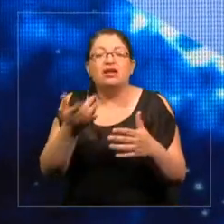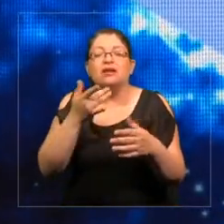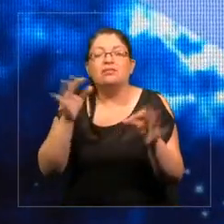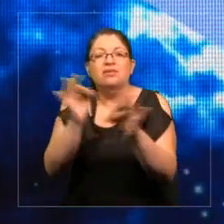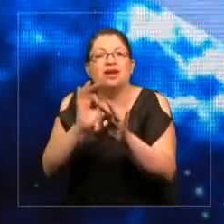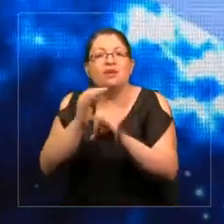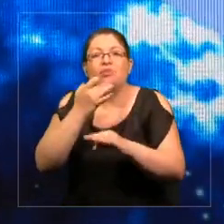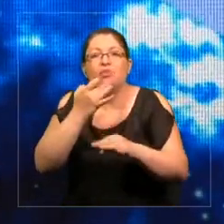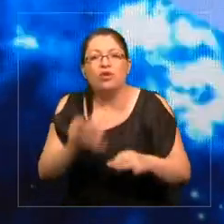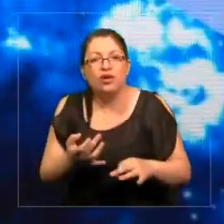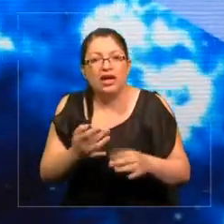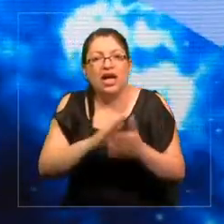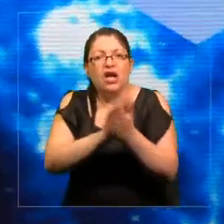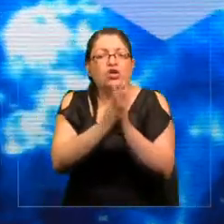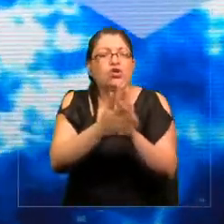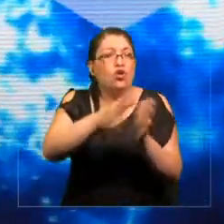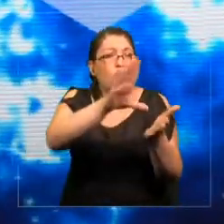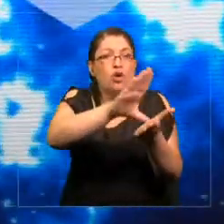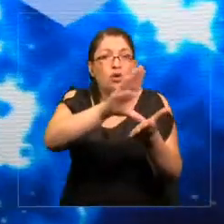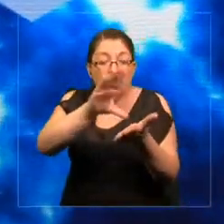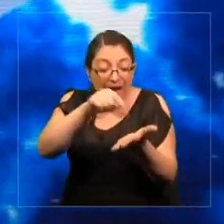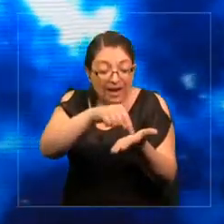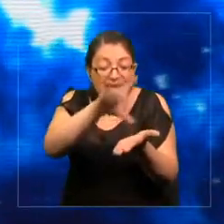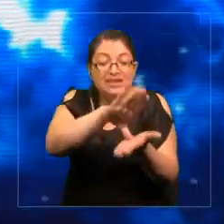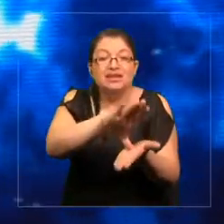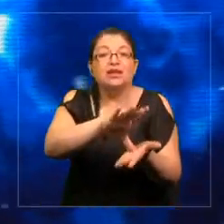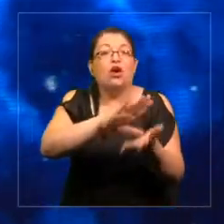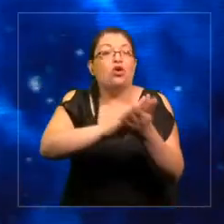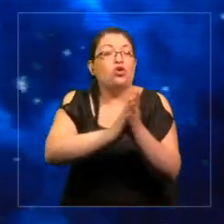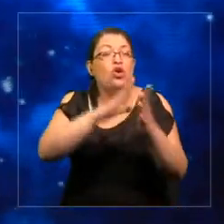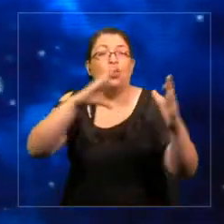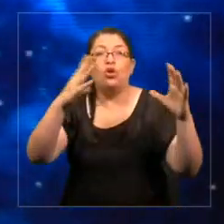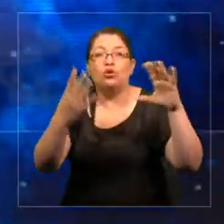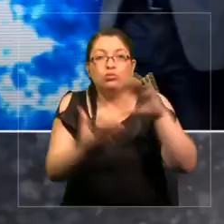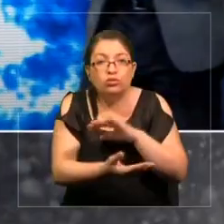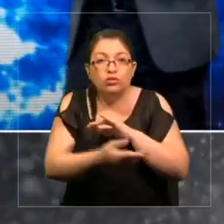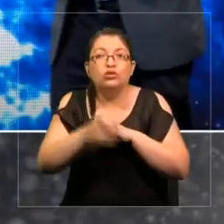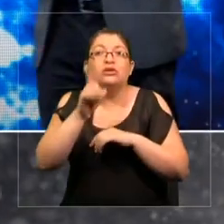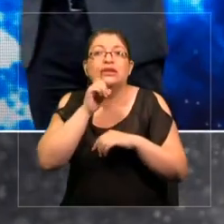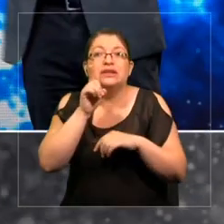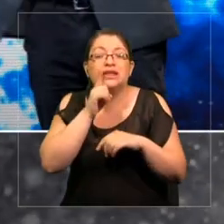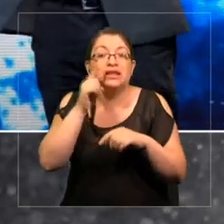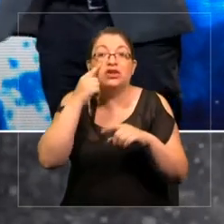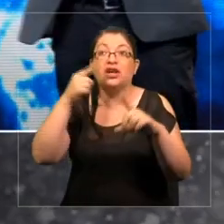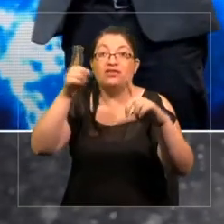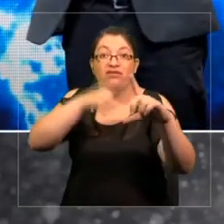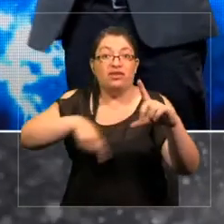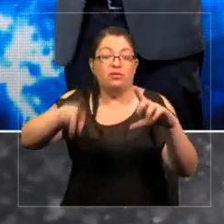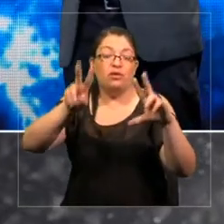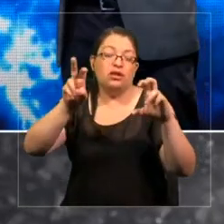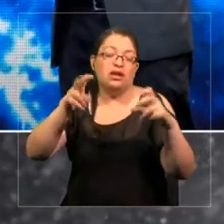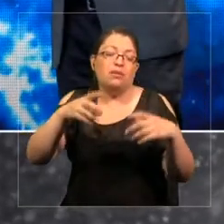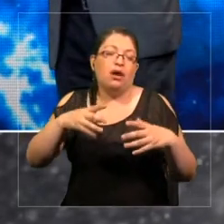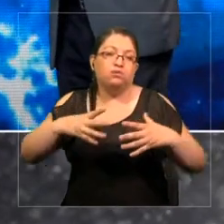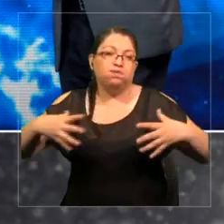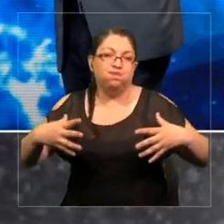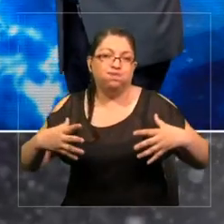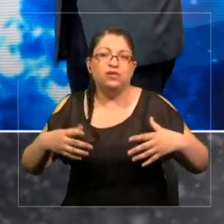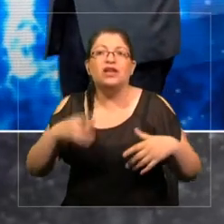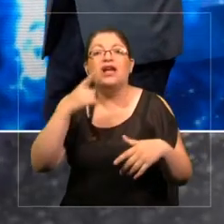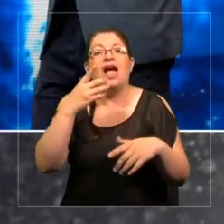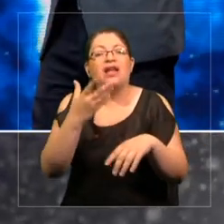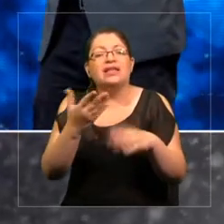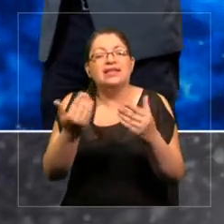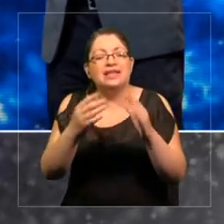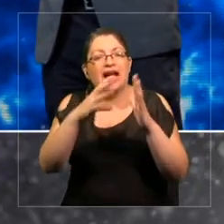por qué todo el país o todo el mundo tiene algo como lo que vemos en la obesidad. Entonces tenemos que ver un